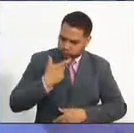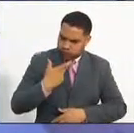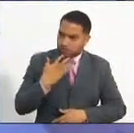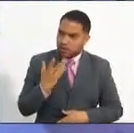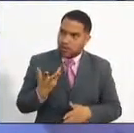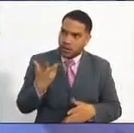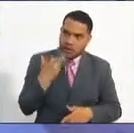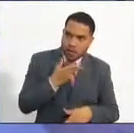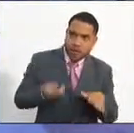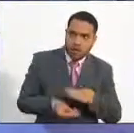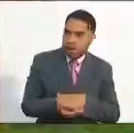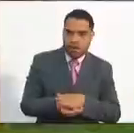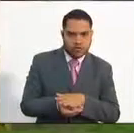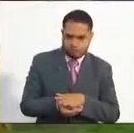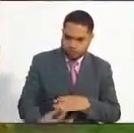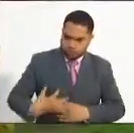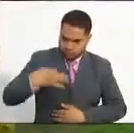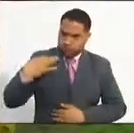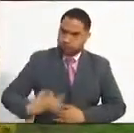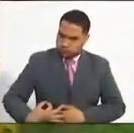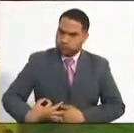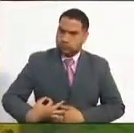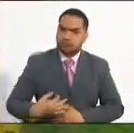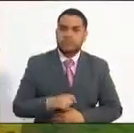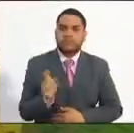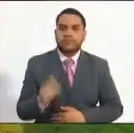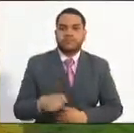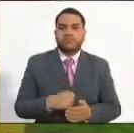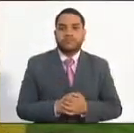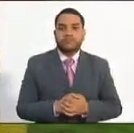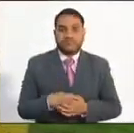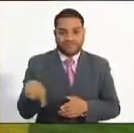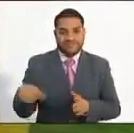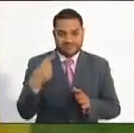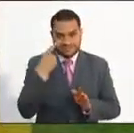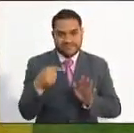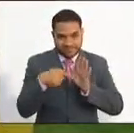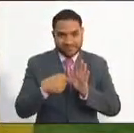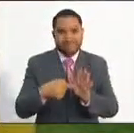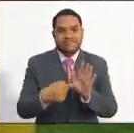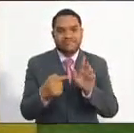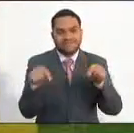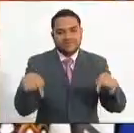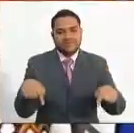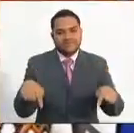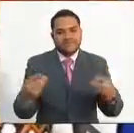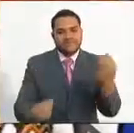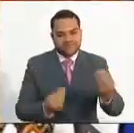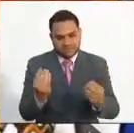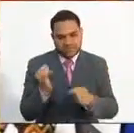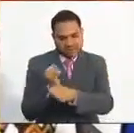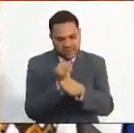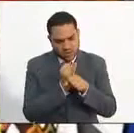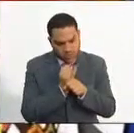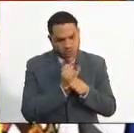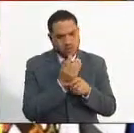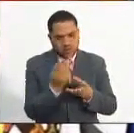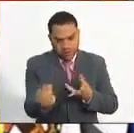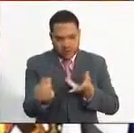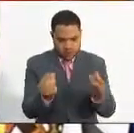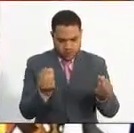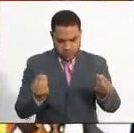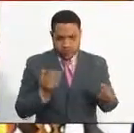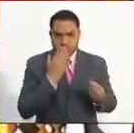limpia. En la presente vigencia, el contexto de la Estrategia para el Fortalecimiento Institucional de los Territorios